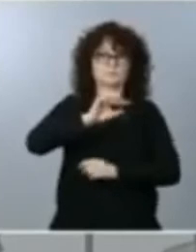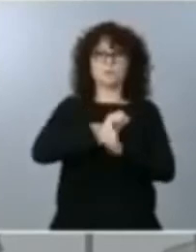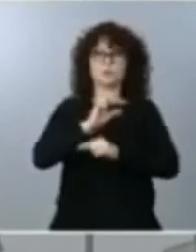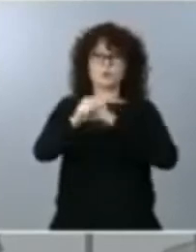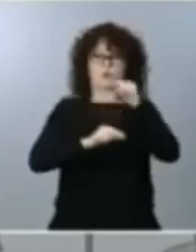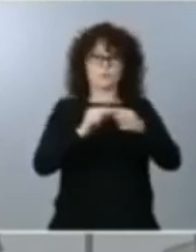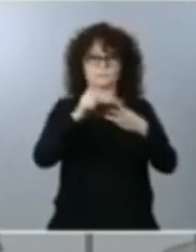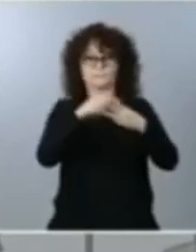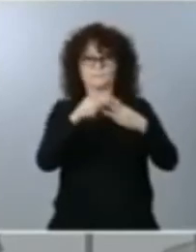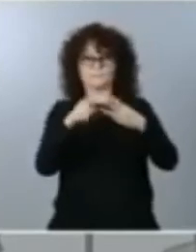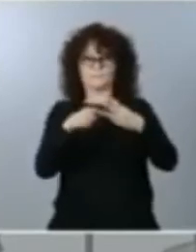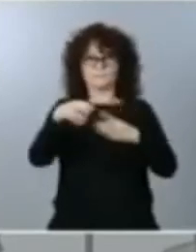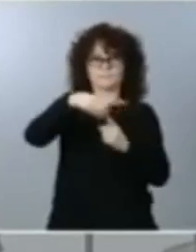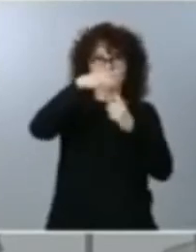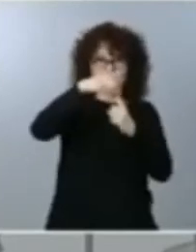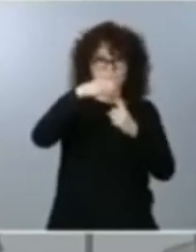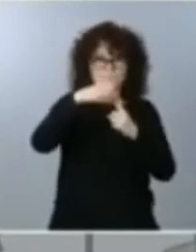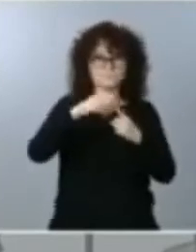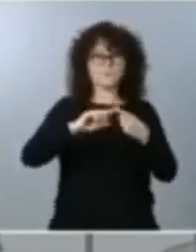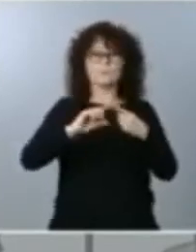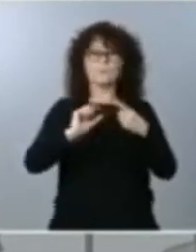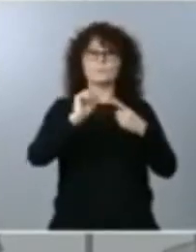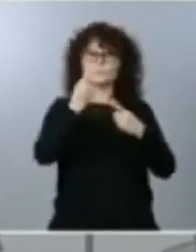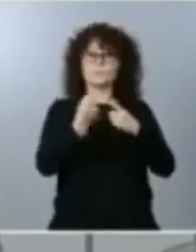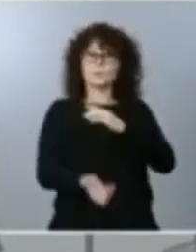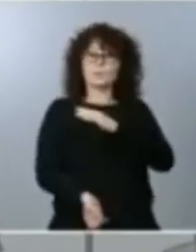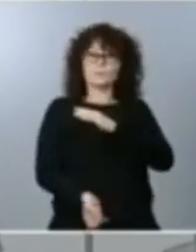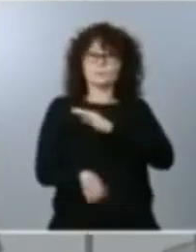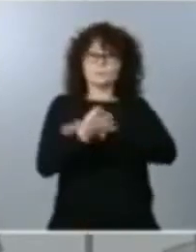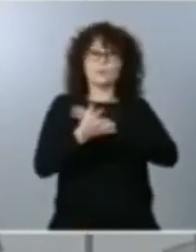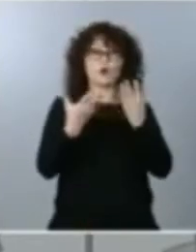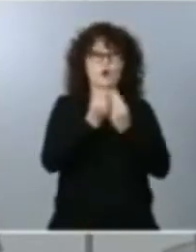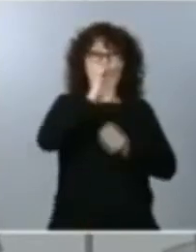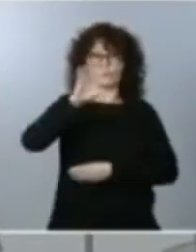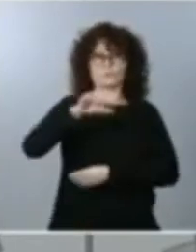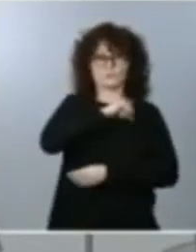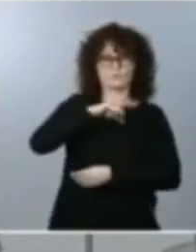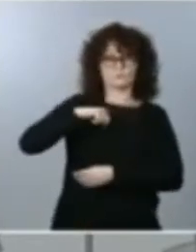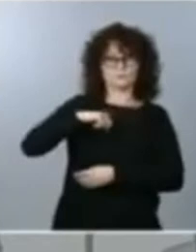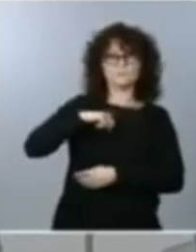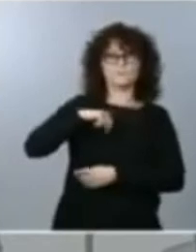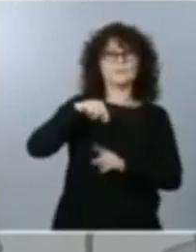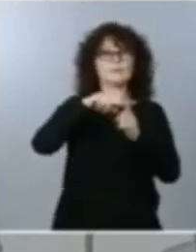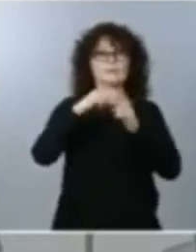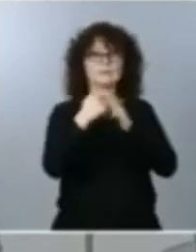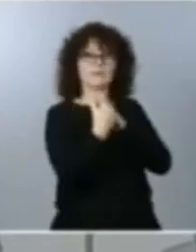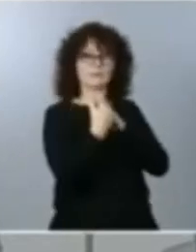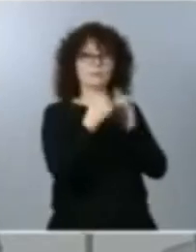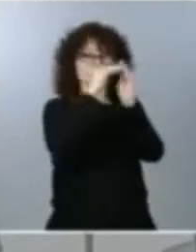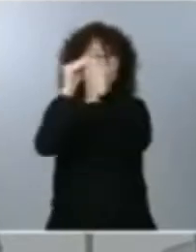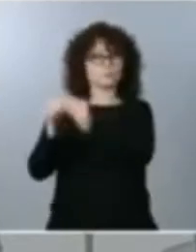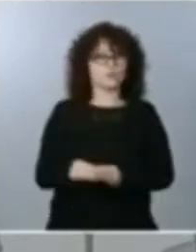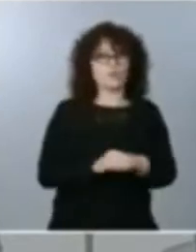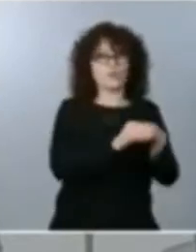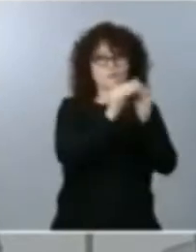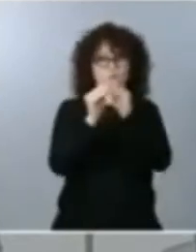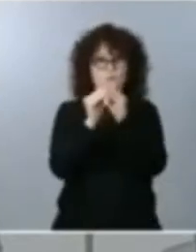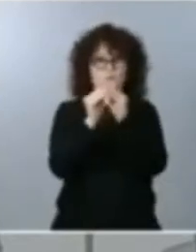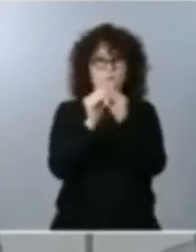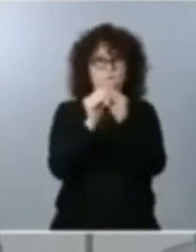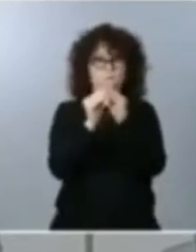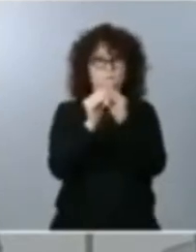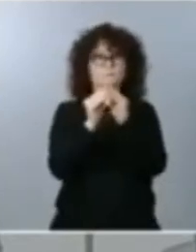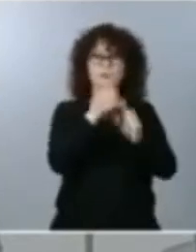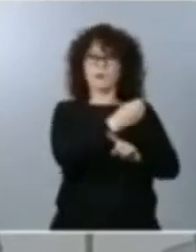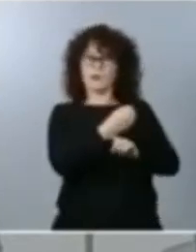primero de ellos era crear, junto con las comunidades autónomas, unos indicadores comunes en todo el territorio, bajo el respaldo jurídico común